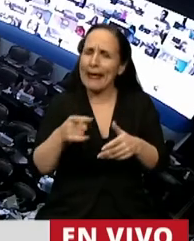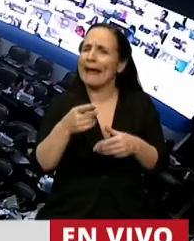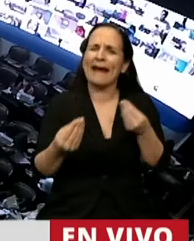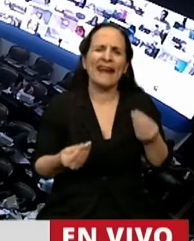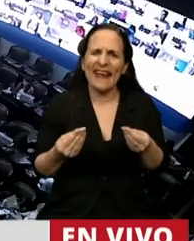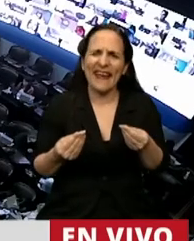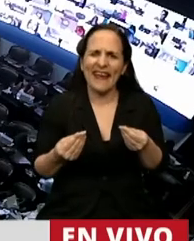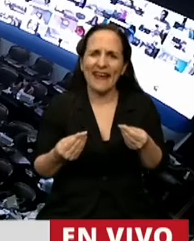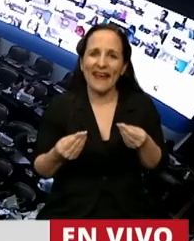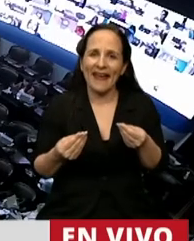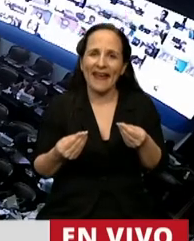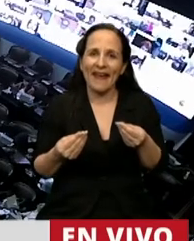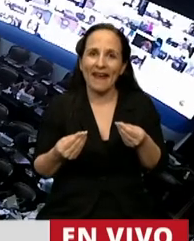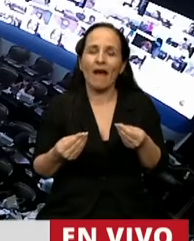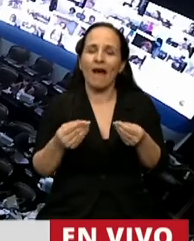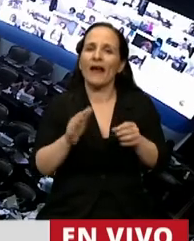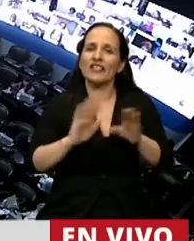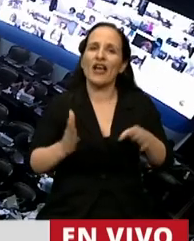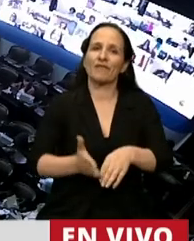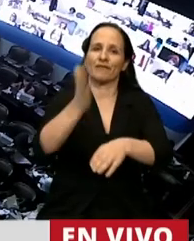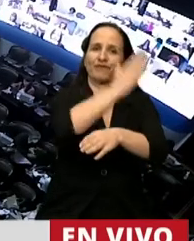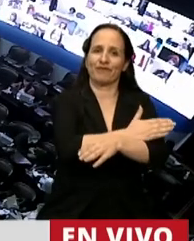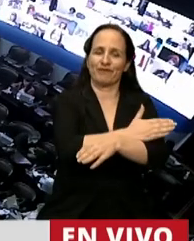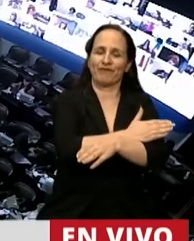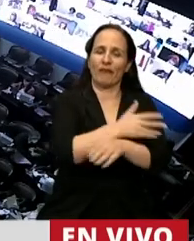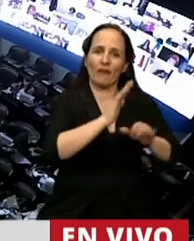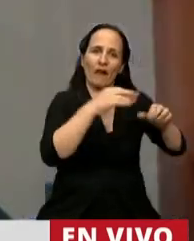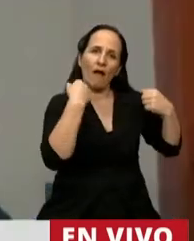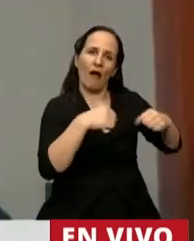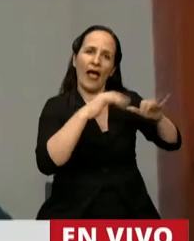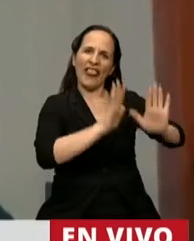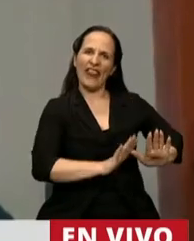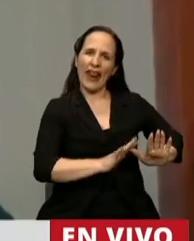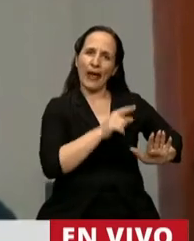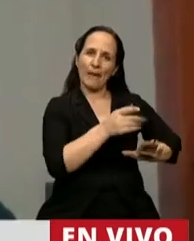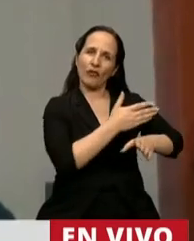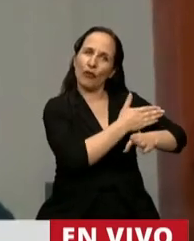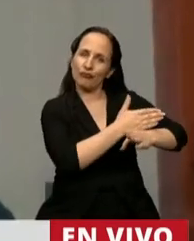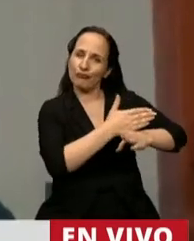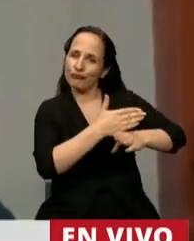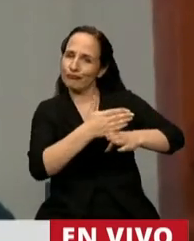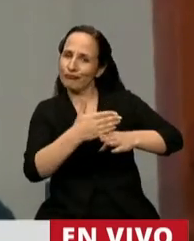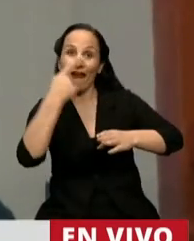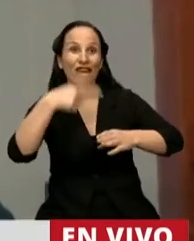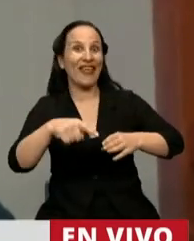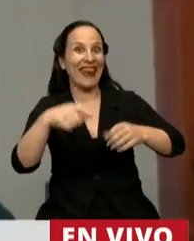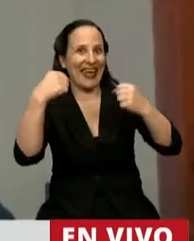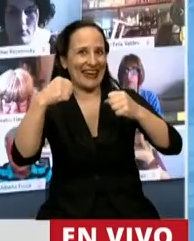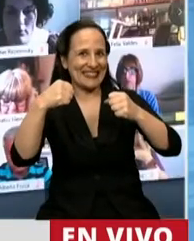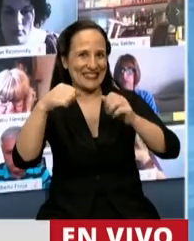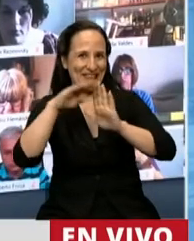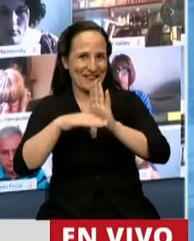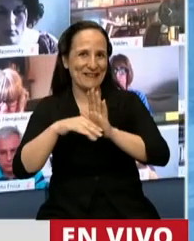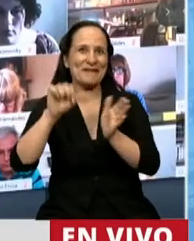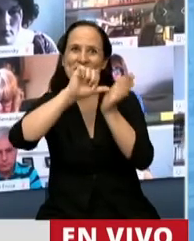el entrenamiento y la posibilidad de llevarlo en ejecución junto con fuerzas